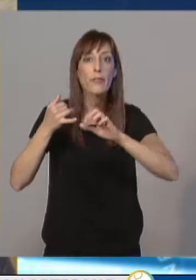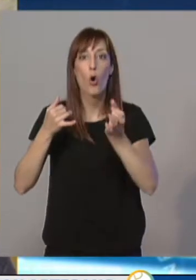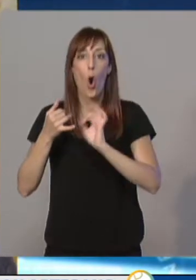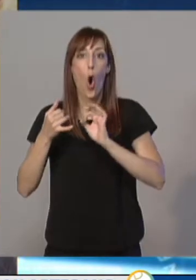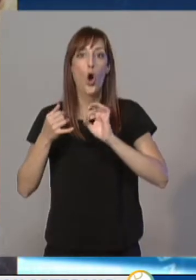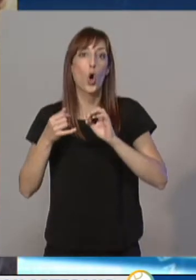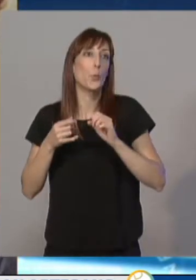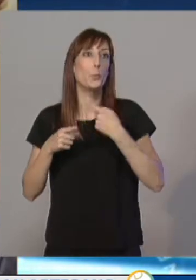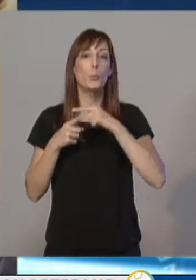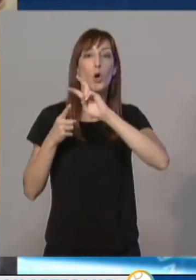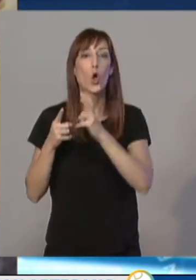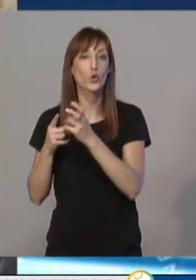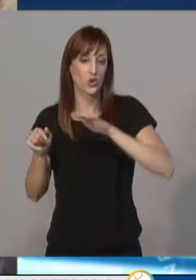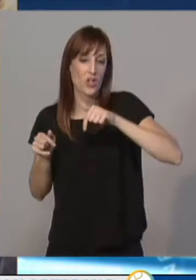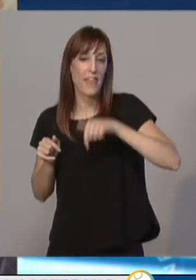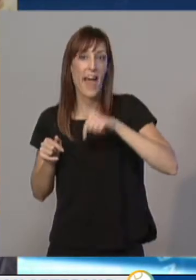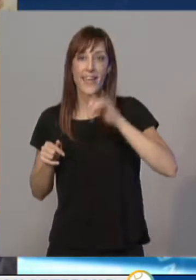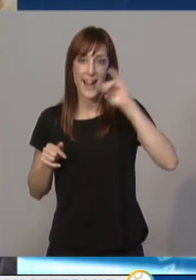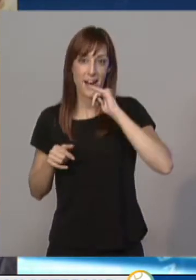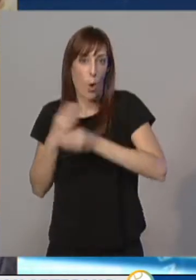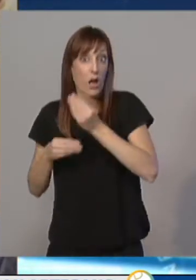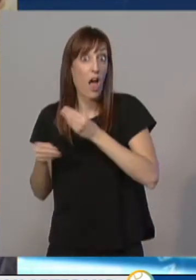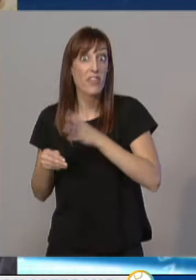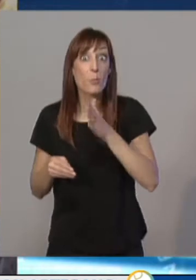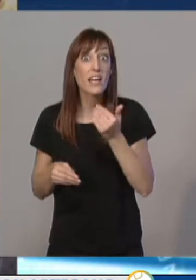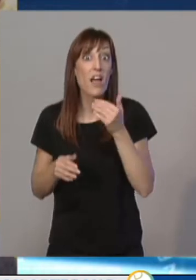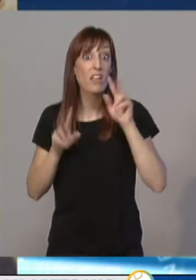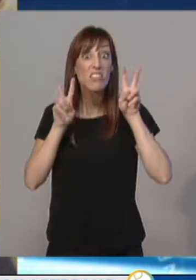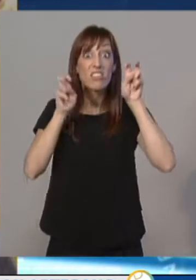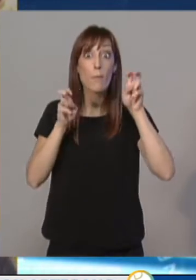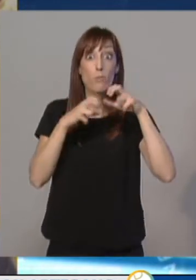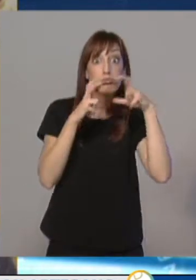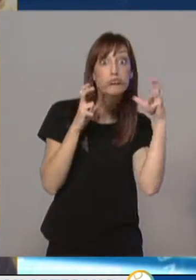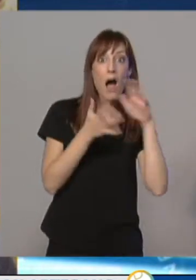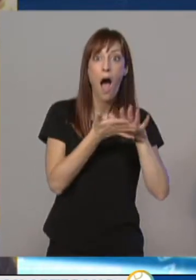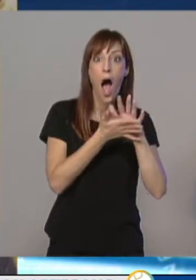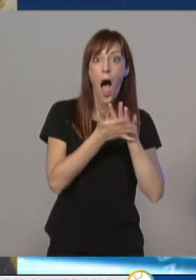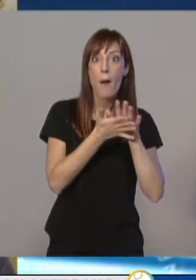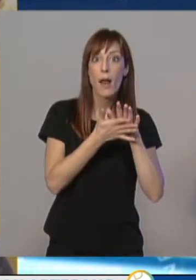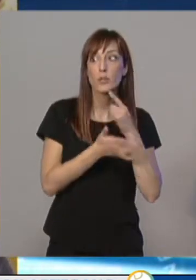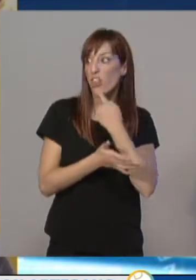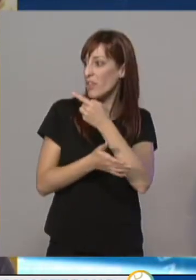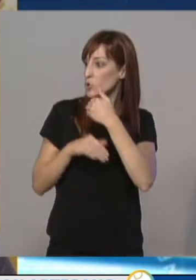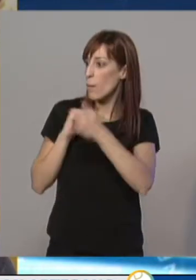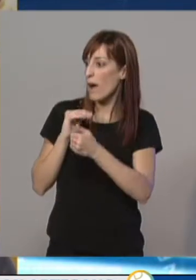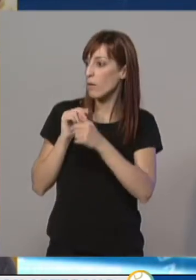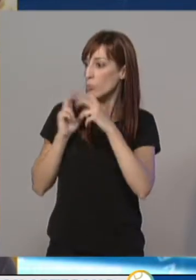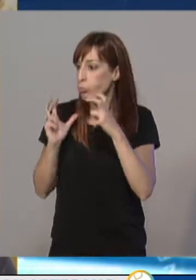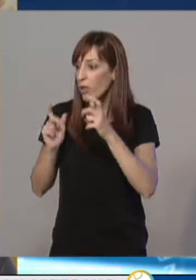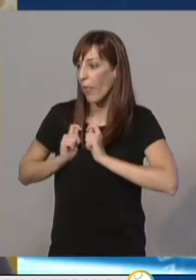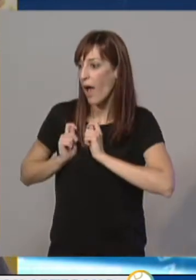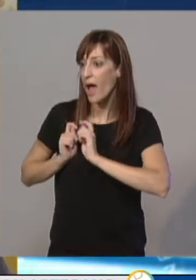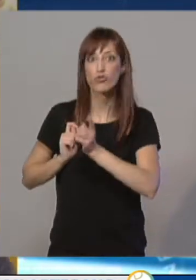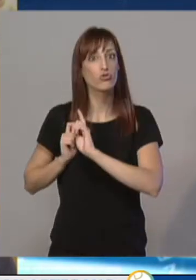hablamos de obesidad, de sobrepeso infantil... ...tiene mucho que ver con que hemos dejado de comer pan, pensando que el pan engorda... ...cuando el pan lo que es, es